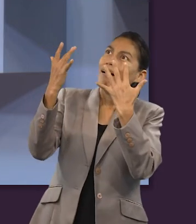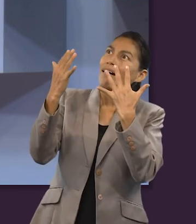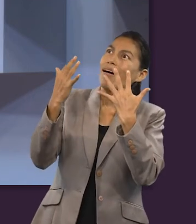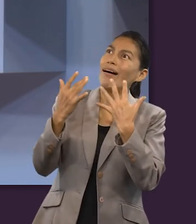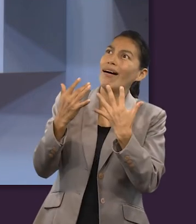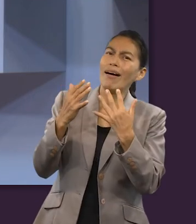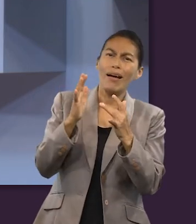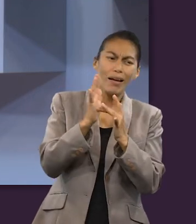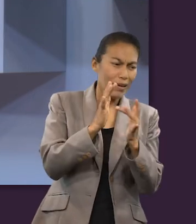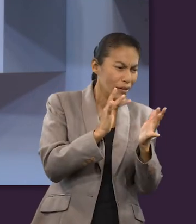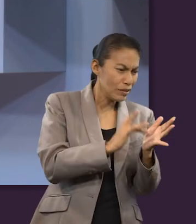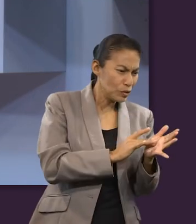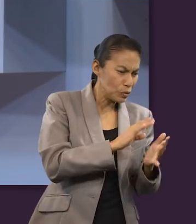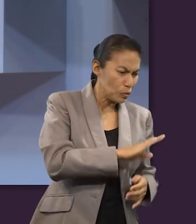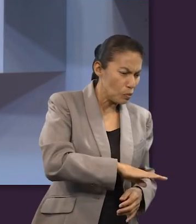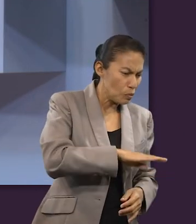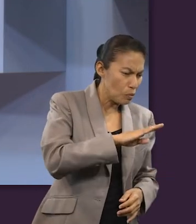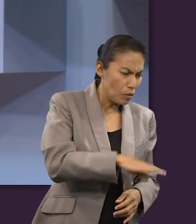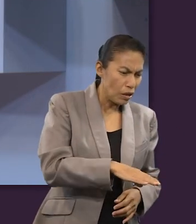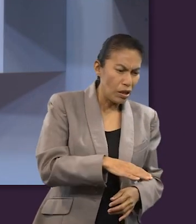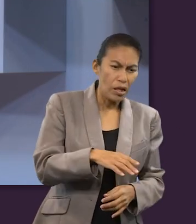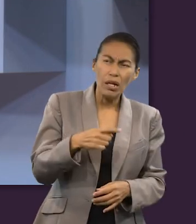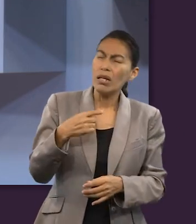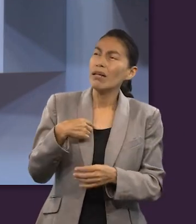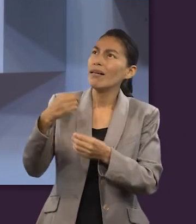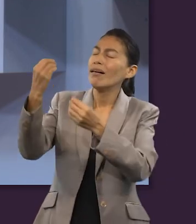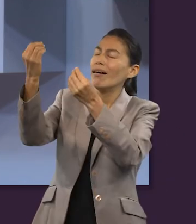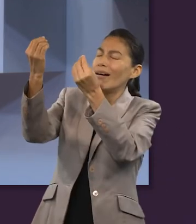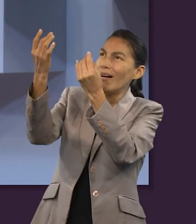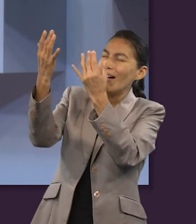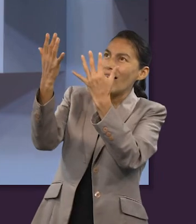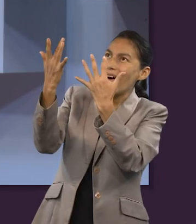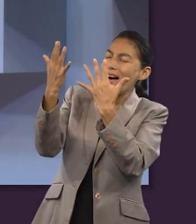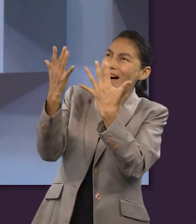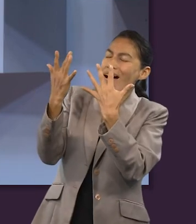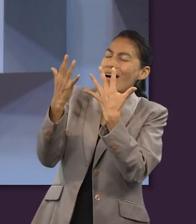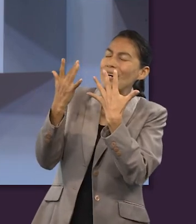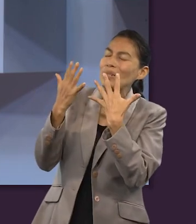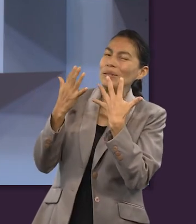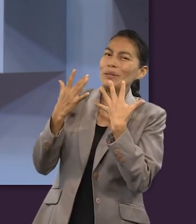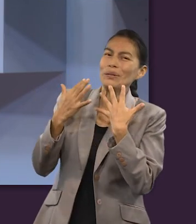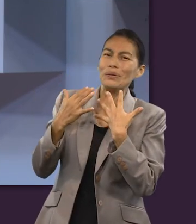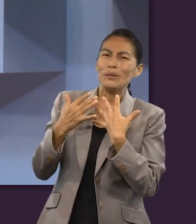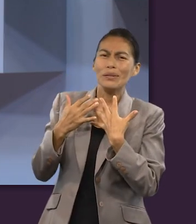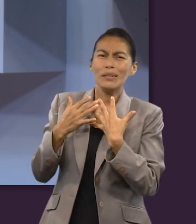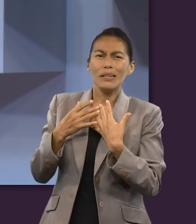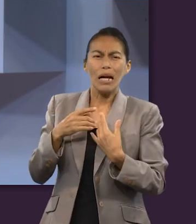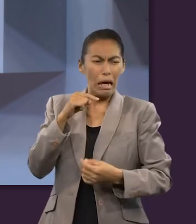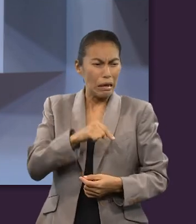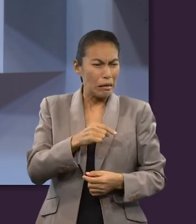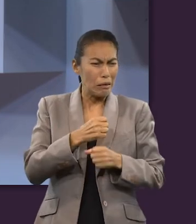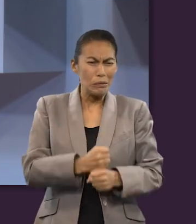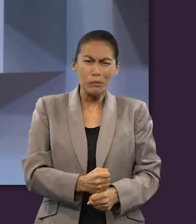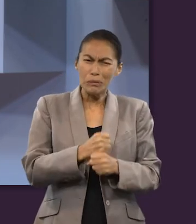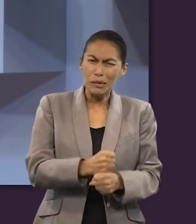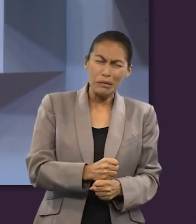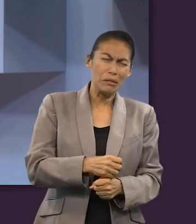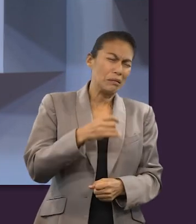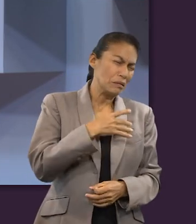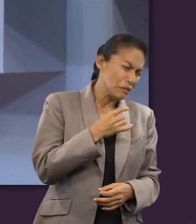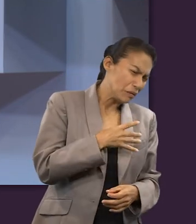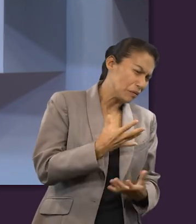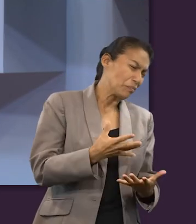nos puede dar esperanza a nosotros? ¿Cómo a través de las dificultades, de estos momentos de dolor que vivimos, que